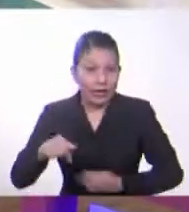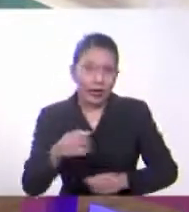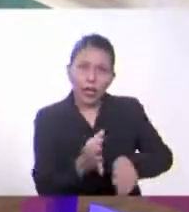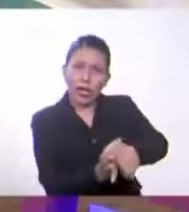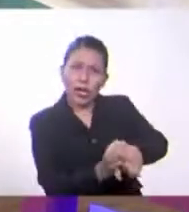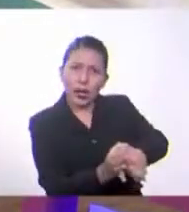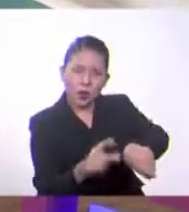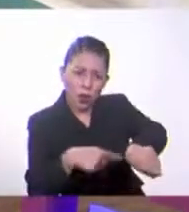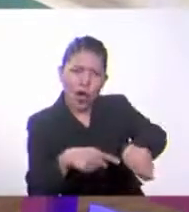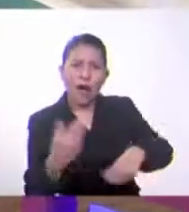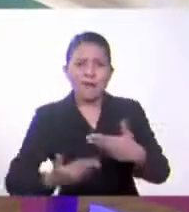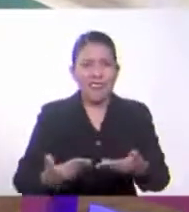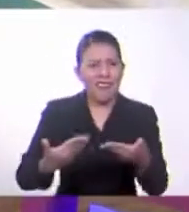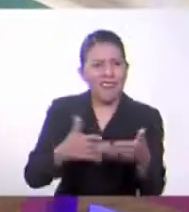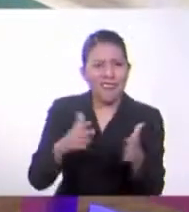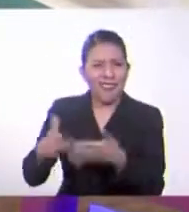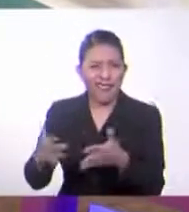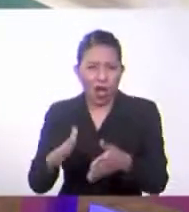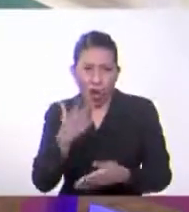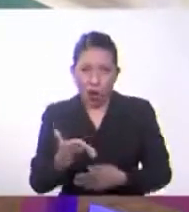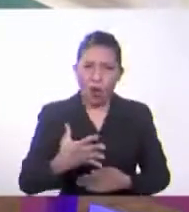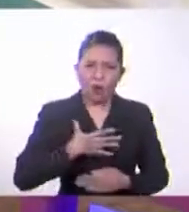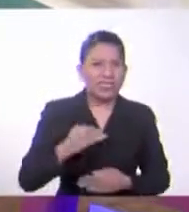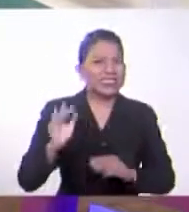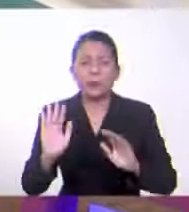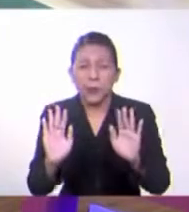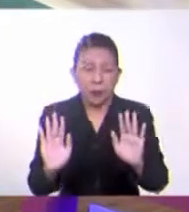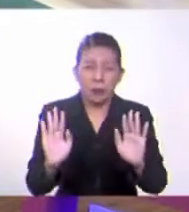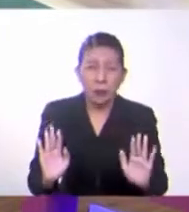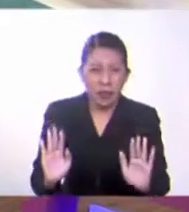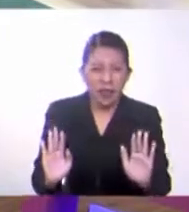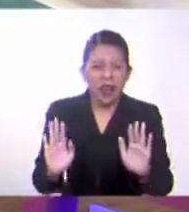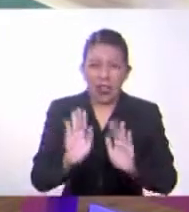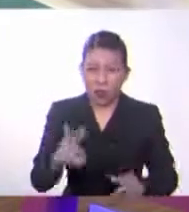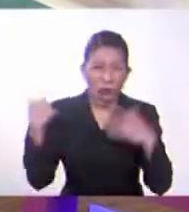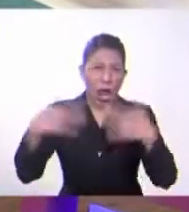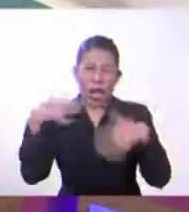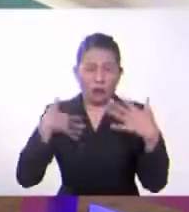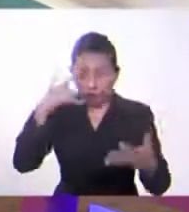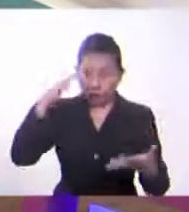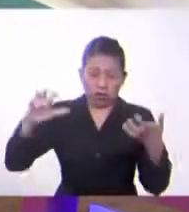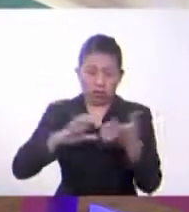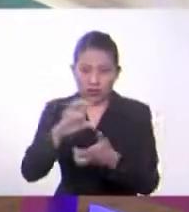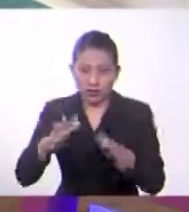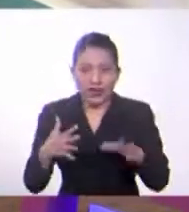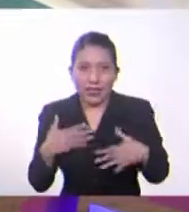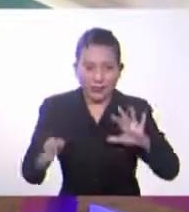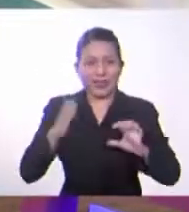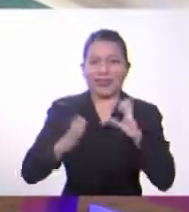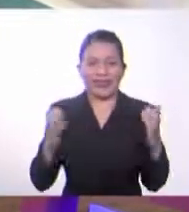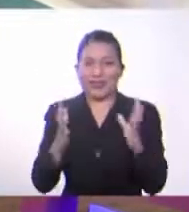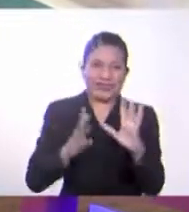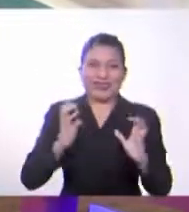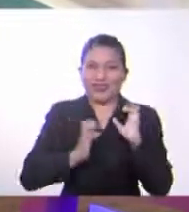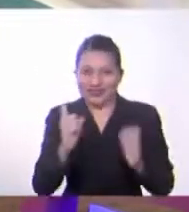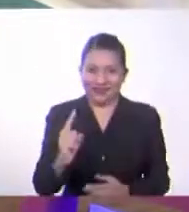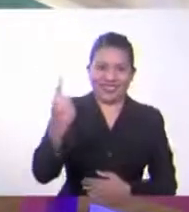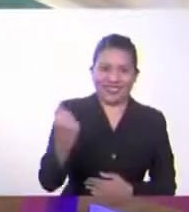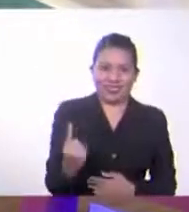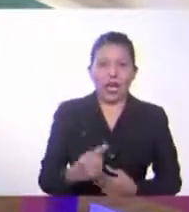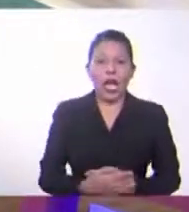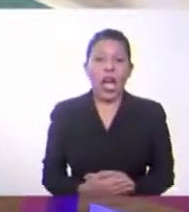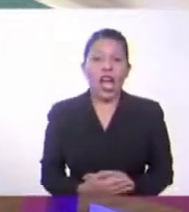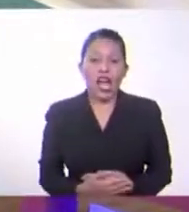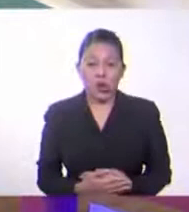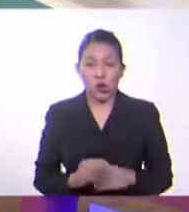tipo, para todo estilo, de todo gusto. Sí, sí, sí. ¿Le parece alguno? Pero, más despacio, porque me confunde. Es que estoy emocionado, porque usted es mi primera clienta. Ah,